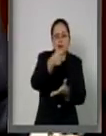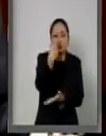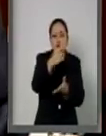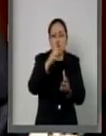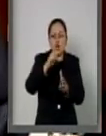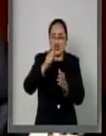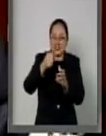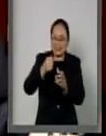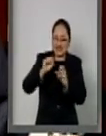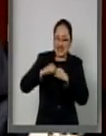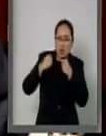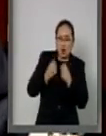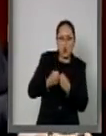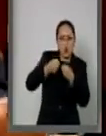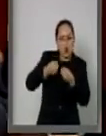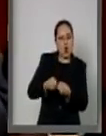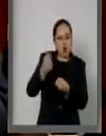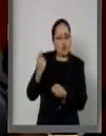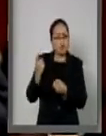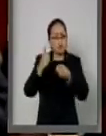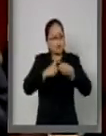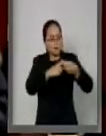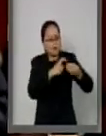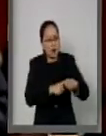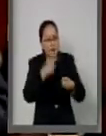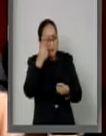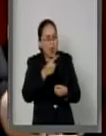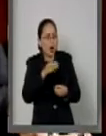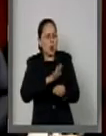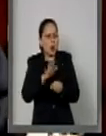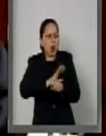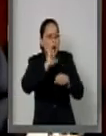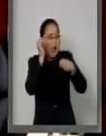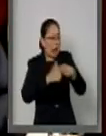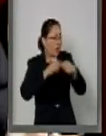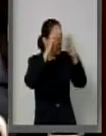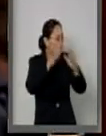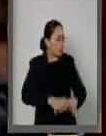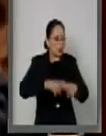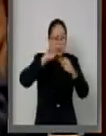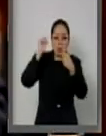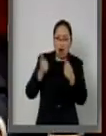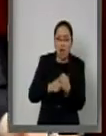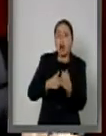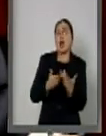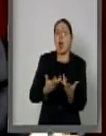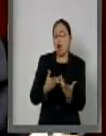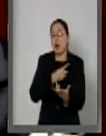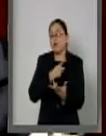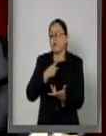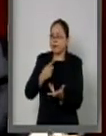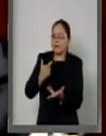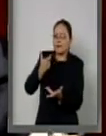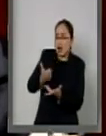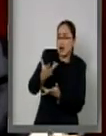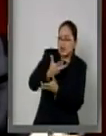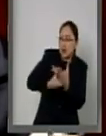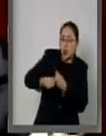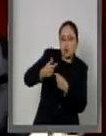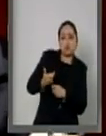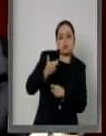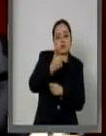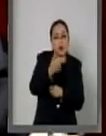que se han venido aplicando en beneficio de cubrir escuelas y las instalaciones y el patrimonio